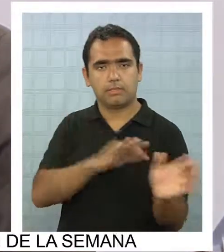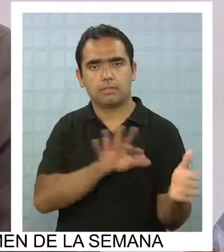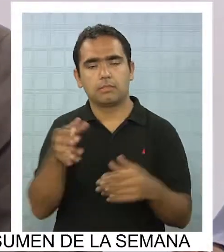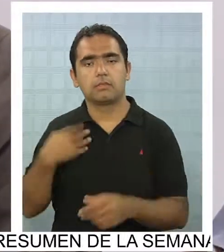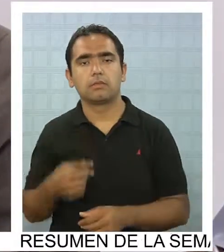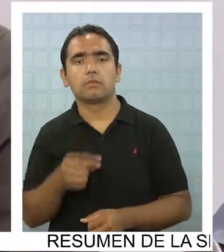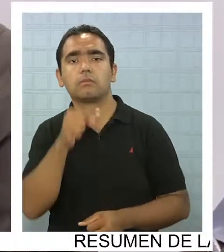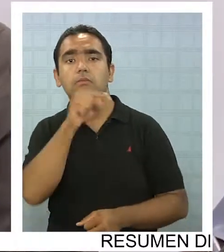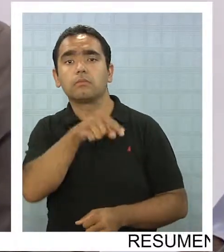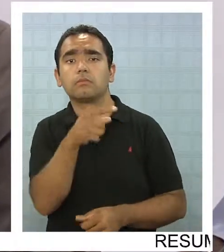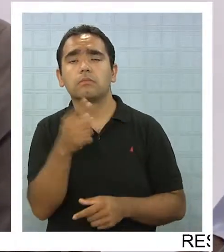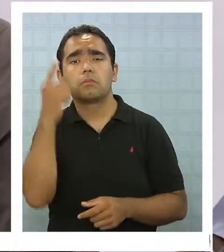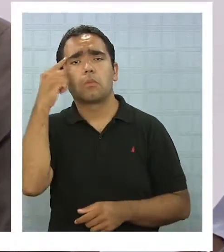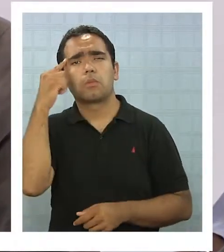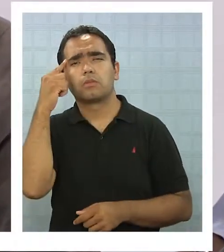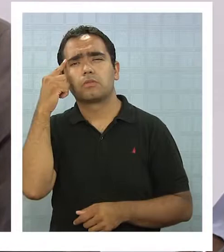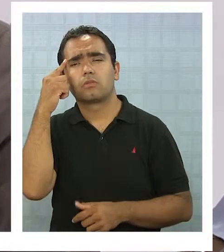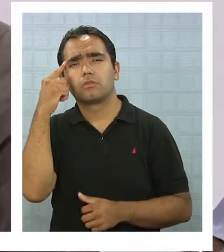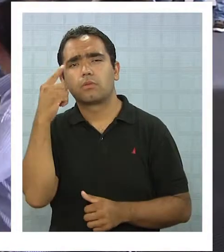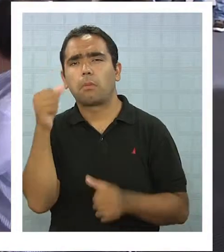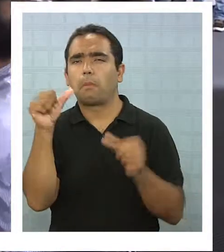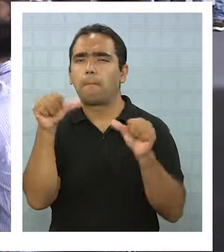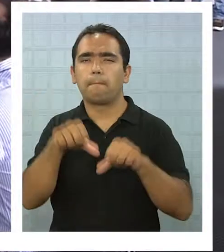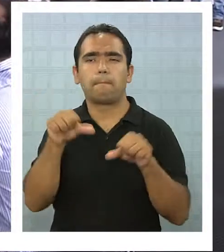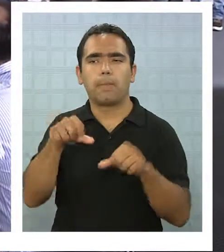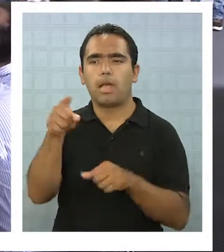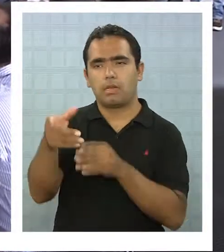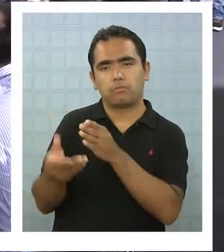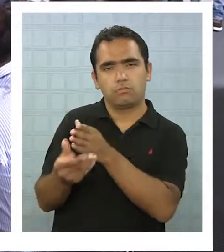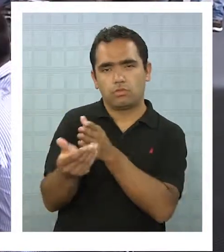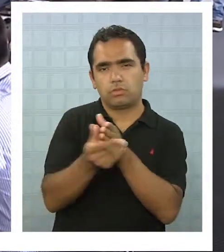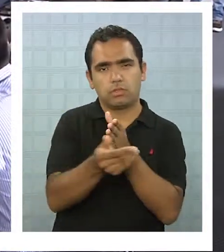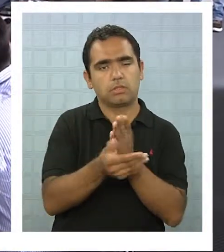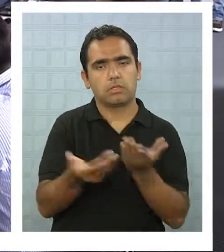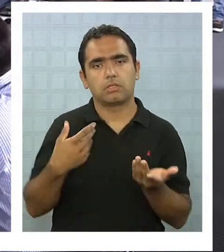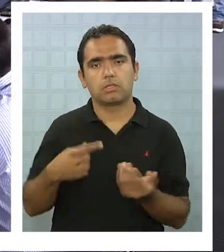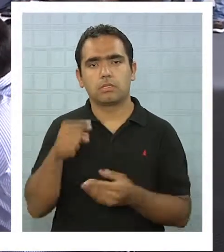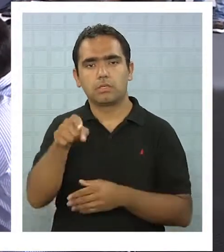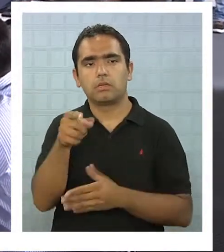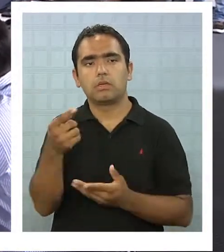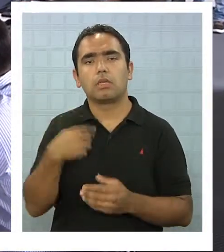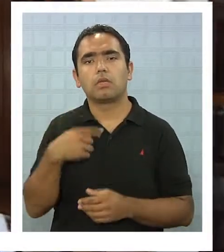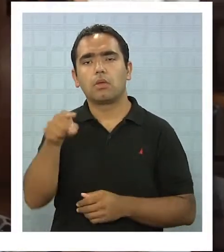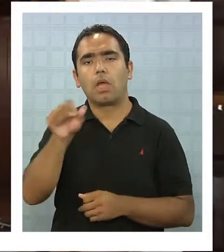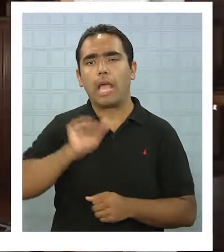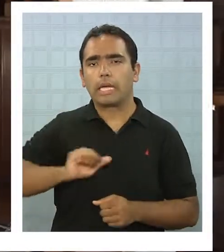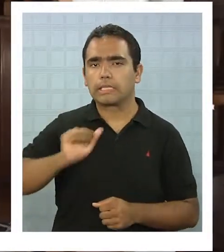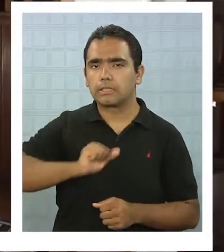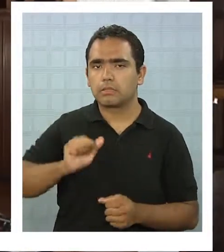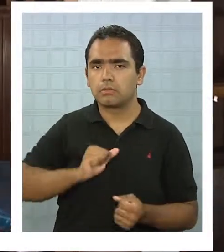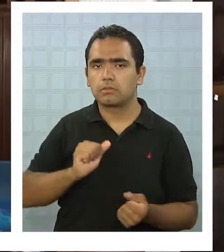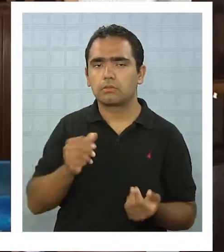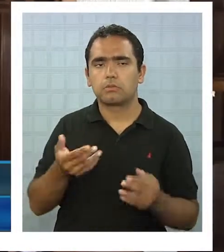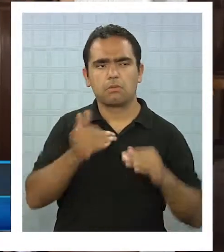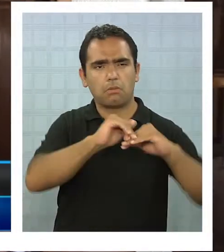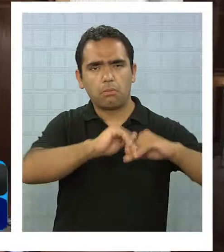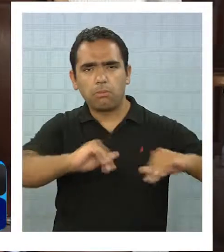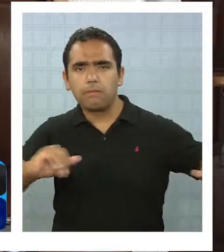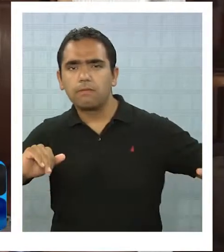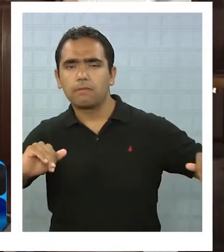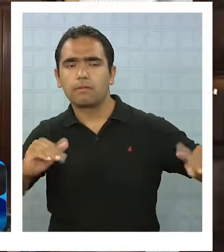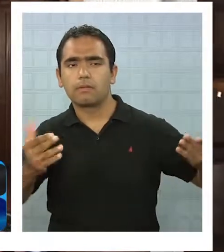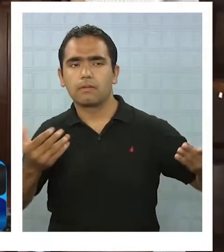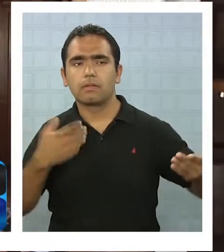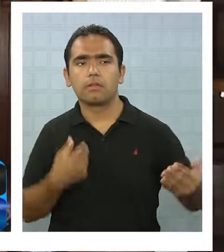Me parece que están siendo muy mal asesorados, me parece que están actuando de una forma cegada